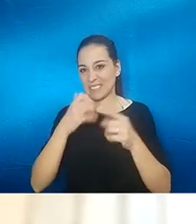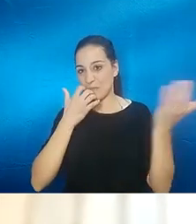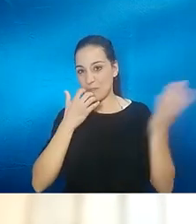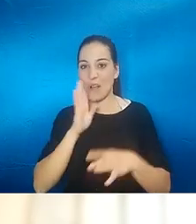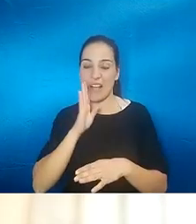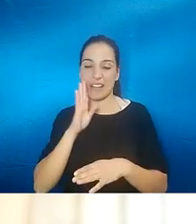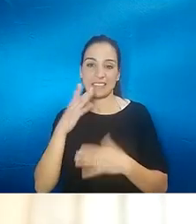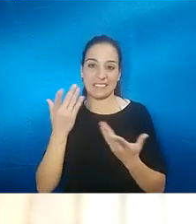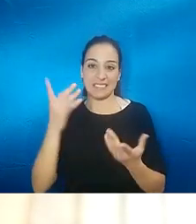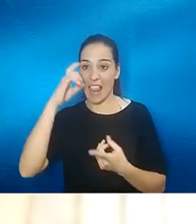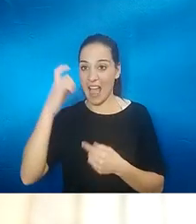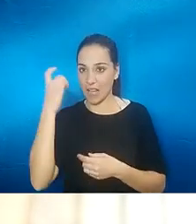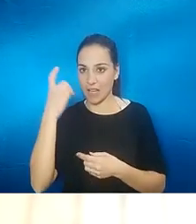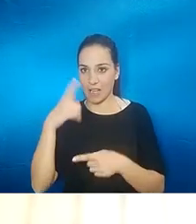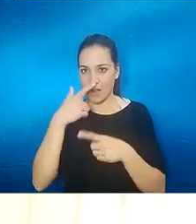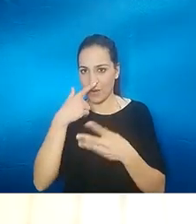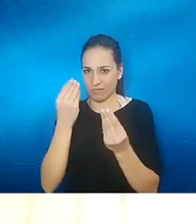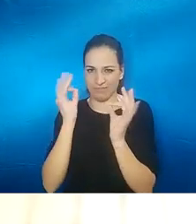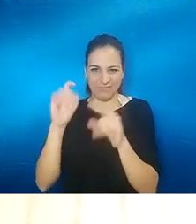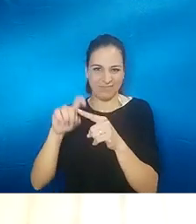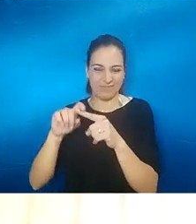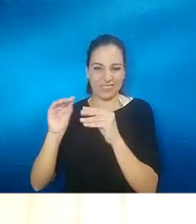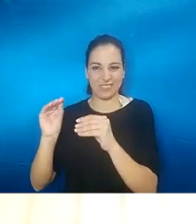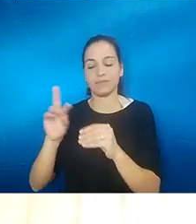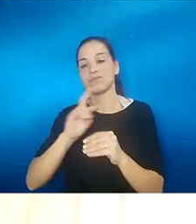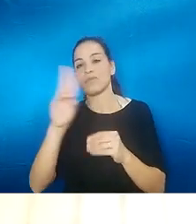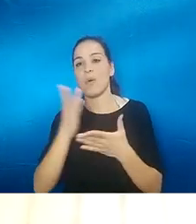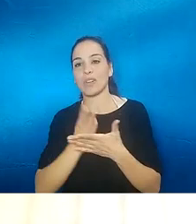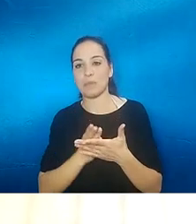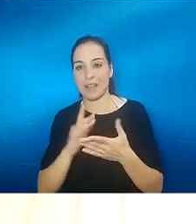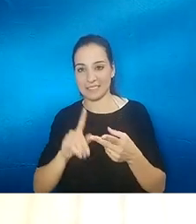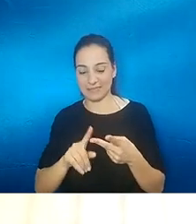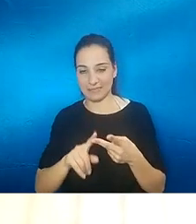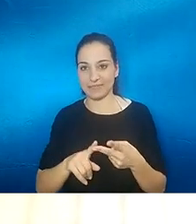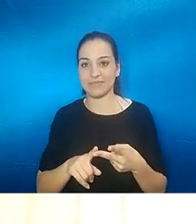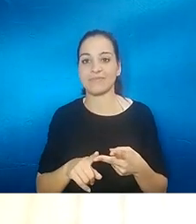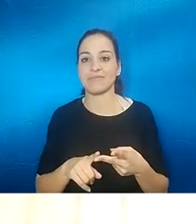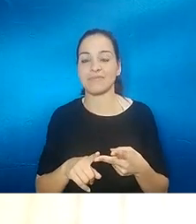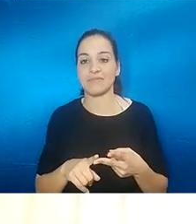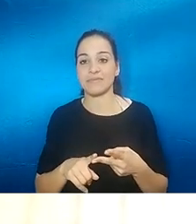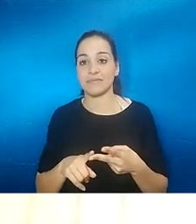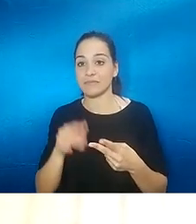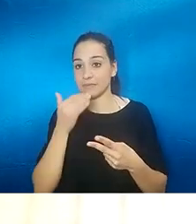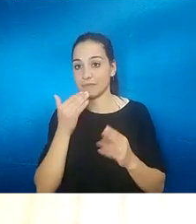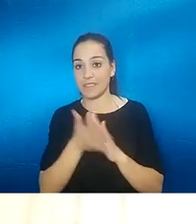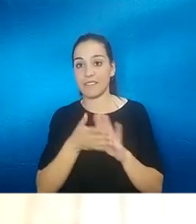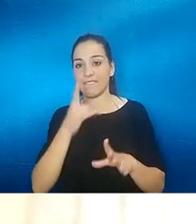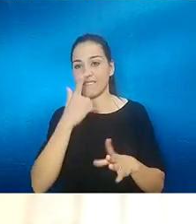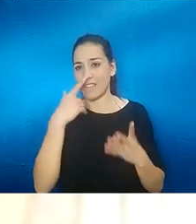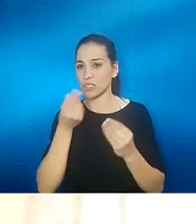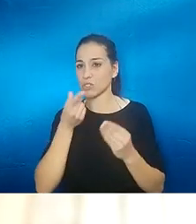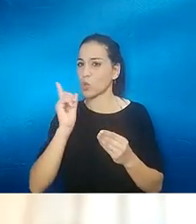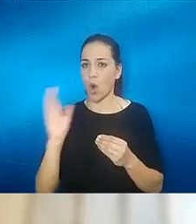diciendo lo has dicho la laca por ejemplo luego viene una segunda parte en la que si solamente tienes afectado el olfato pero